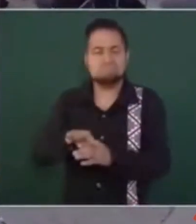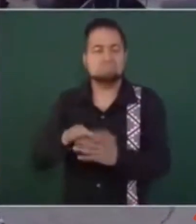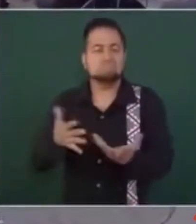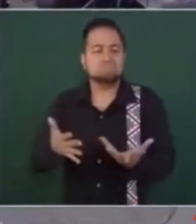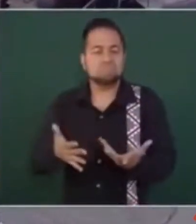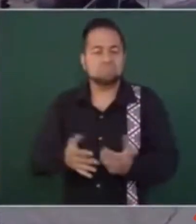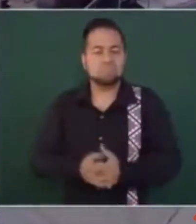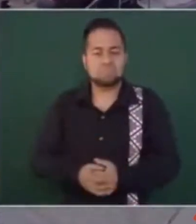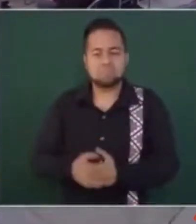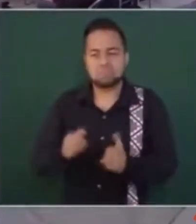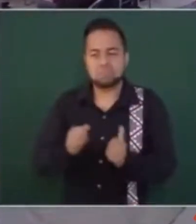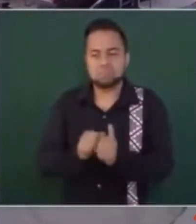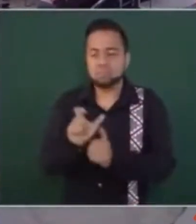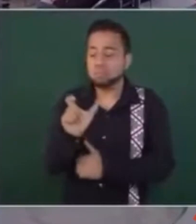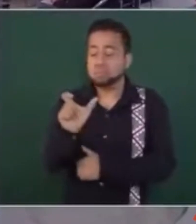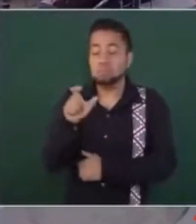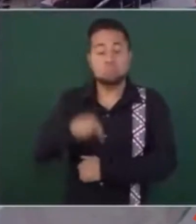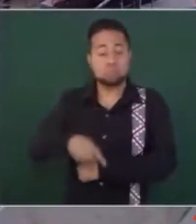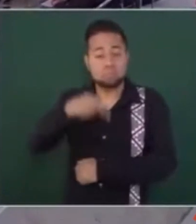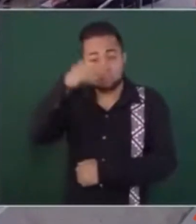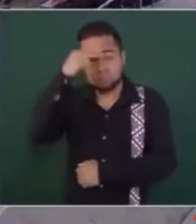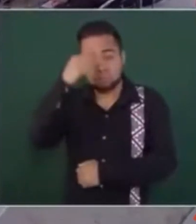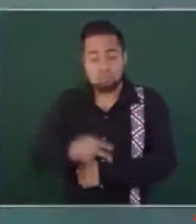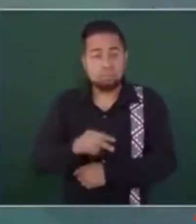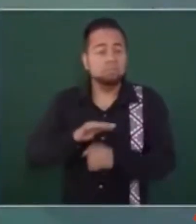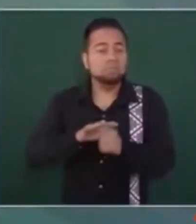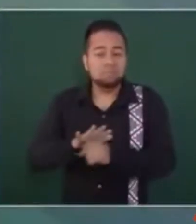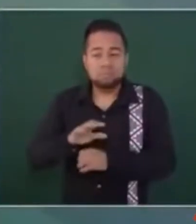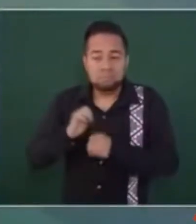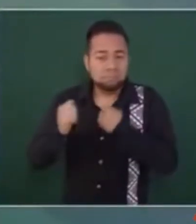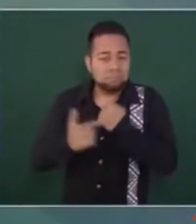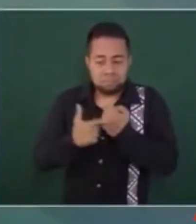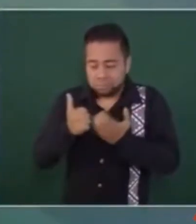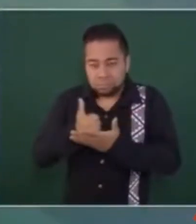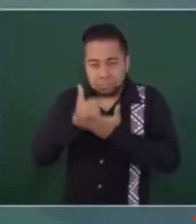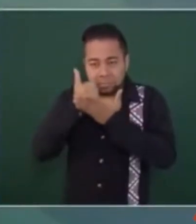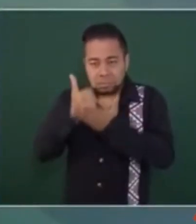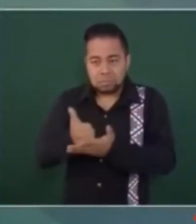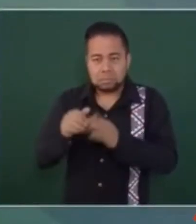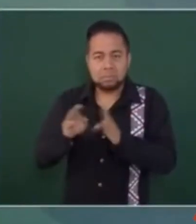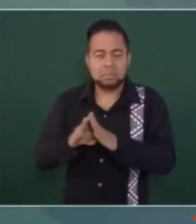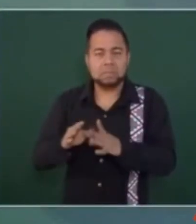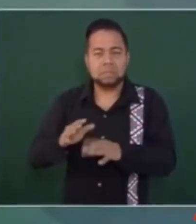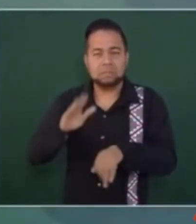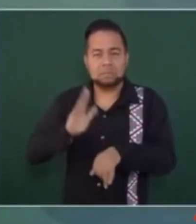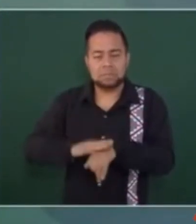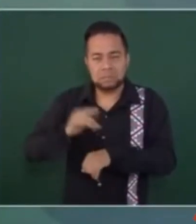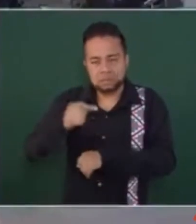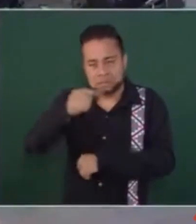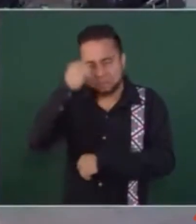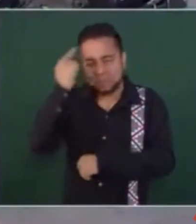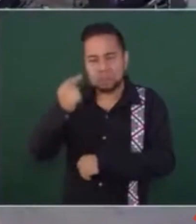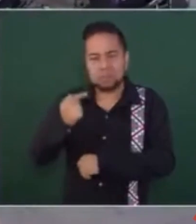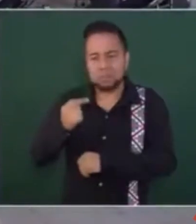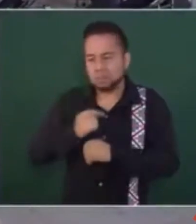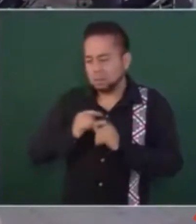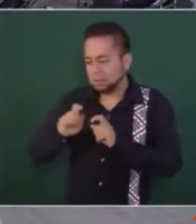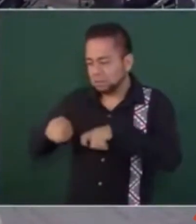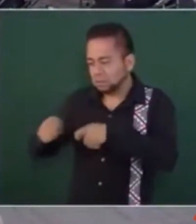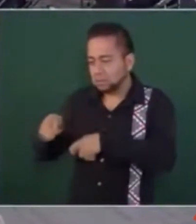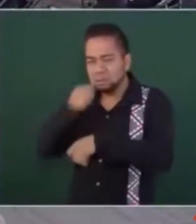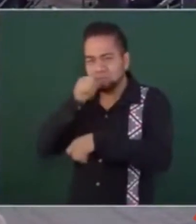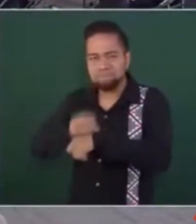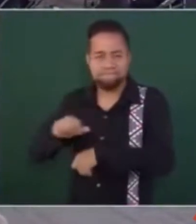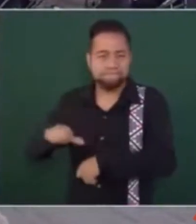Nada más con la credencial de aquí, buscar, dar facilidades. Ahí se lo encargamos.